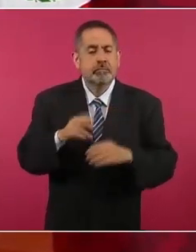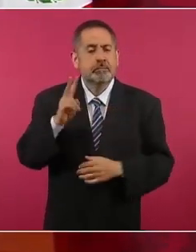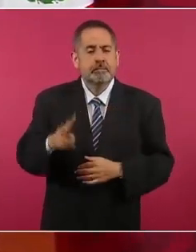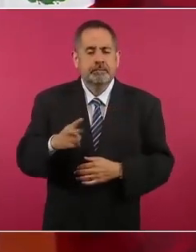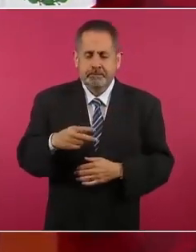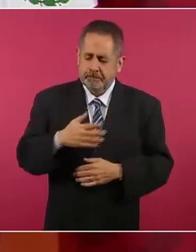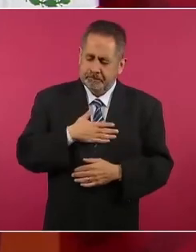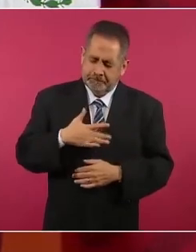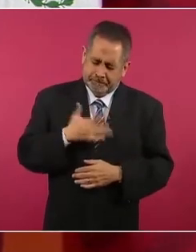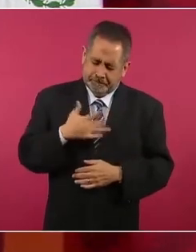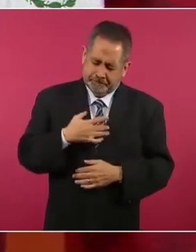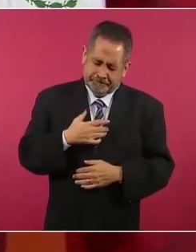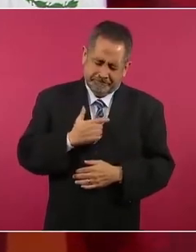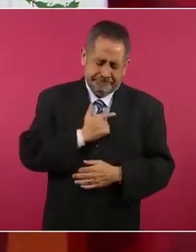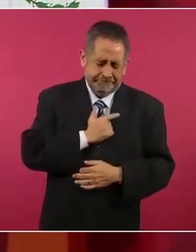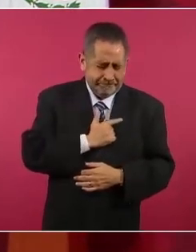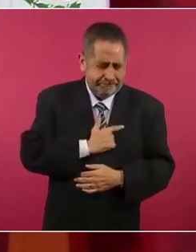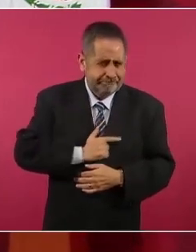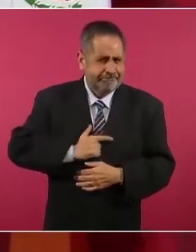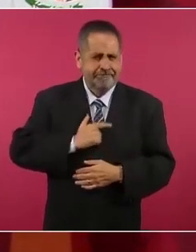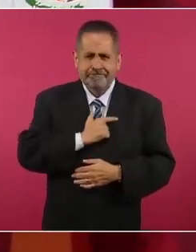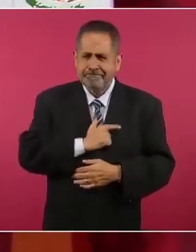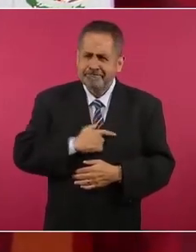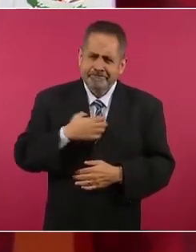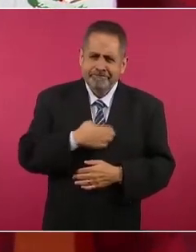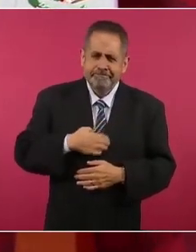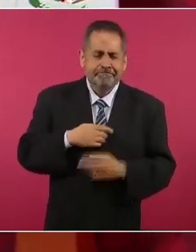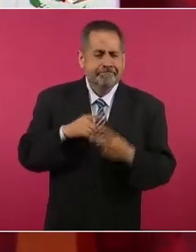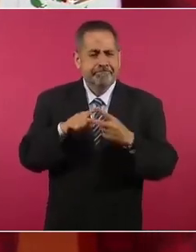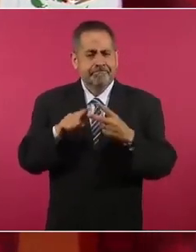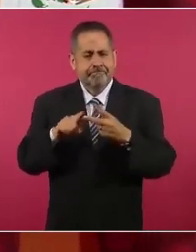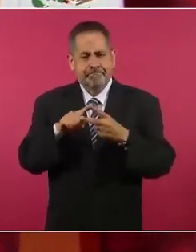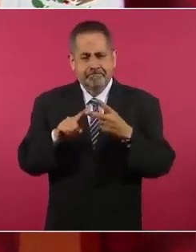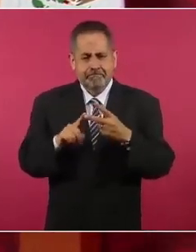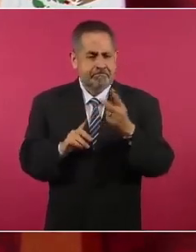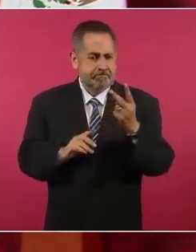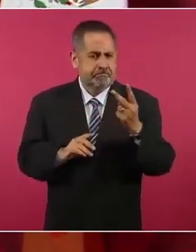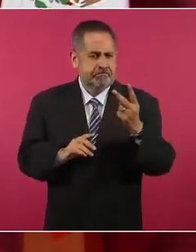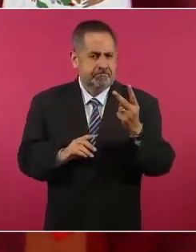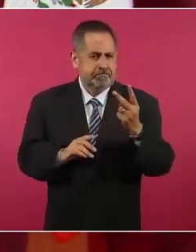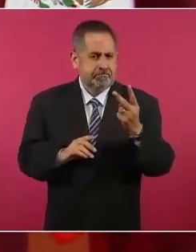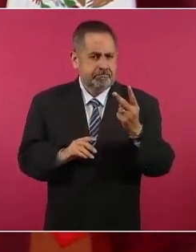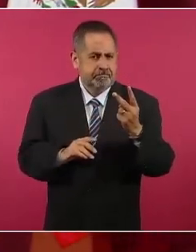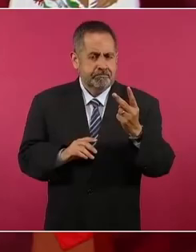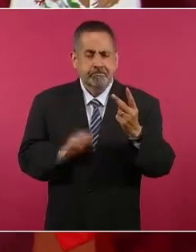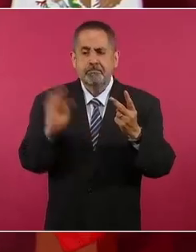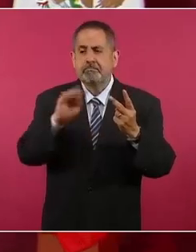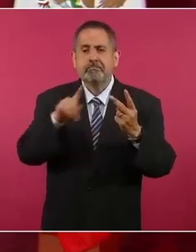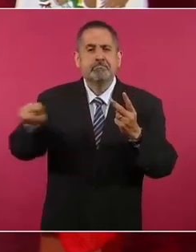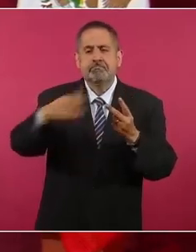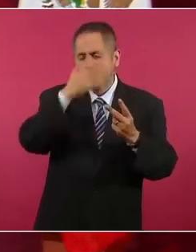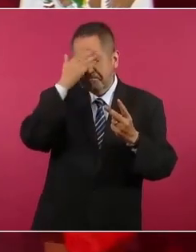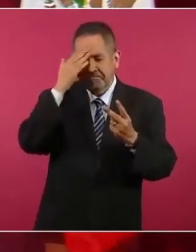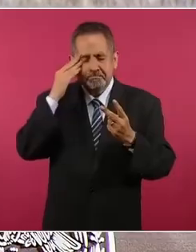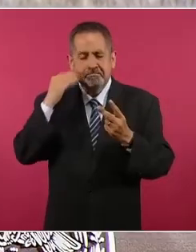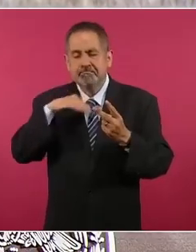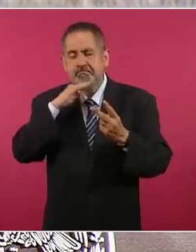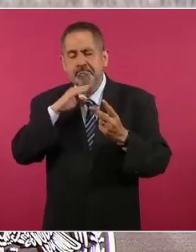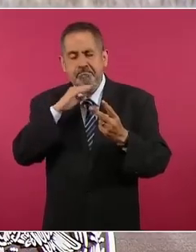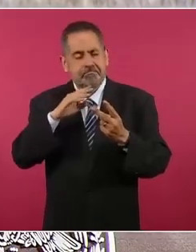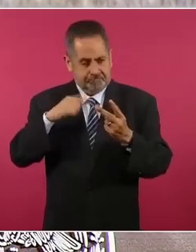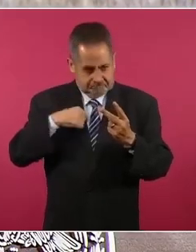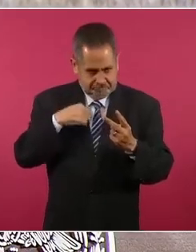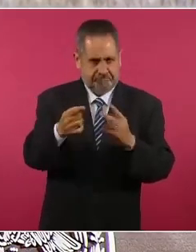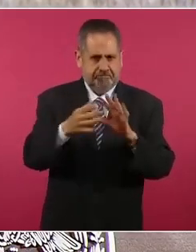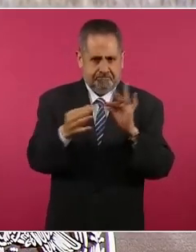mucho gusto dos cosas, o sea, que a lo mejor pasan desapercibidas y por eso las quiero